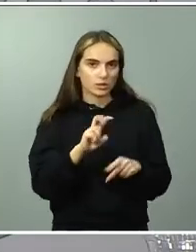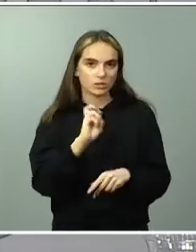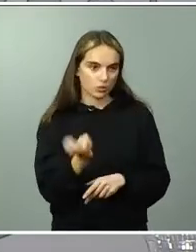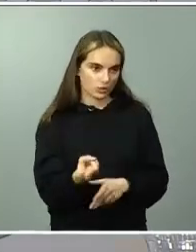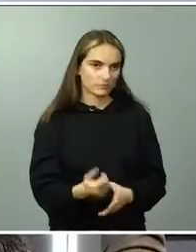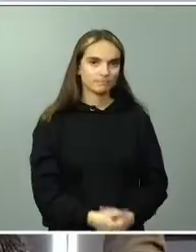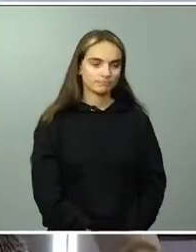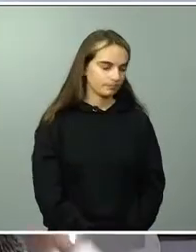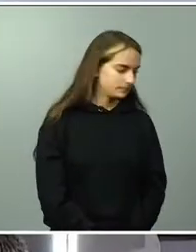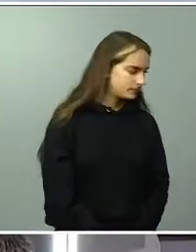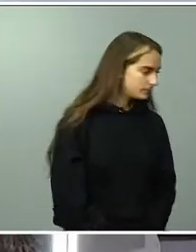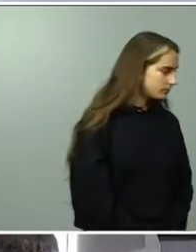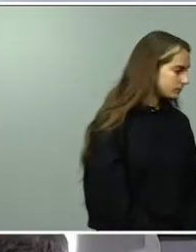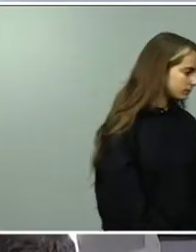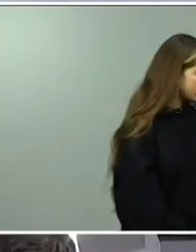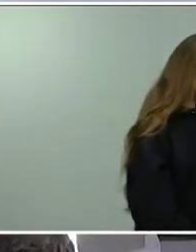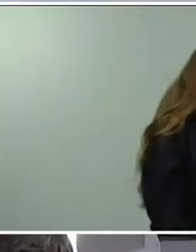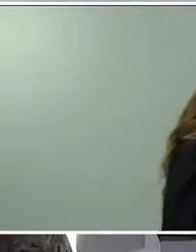Mercedes